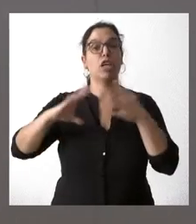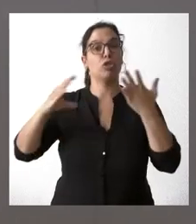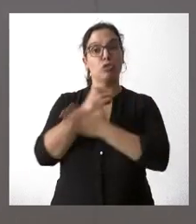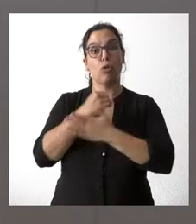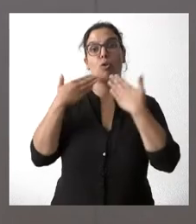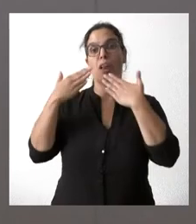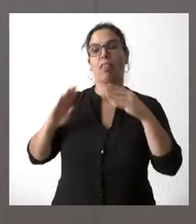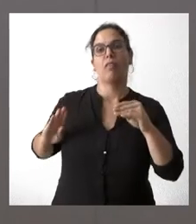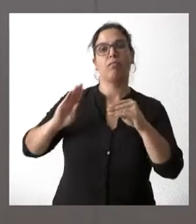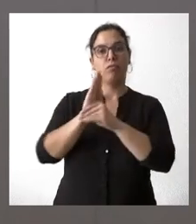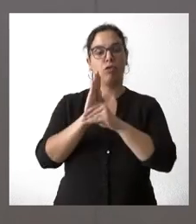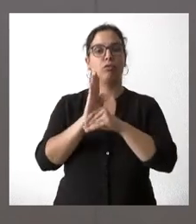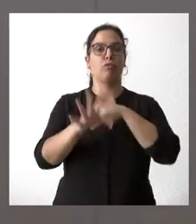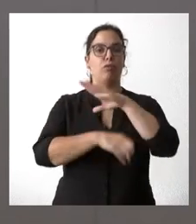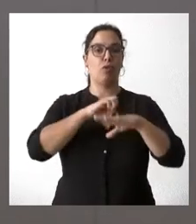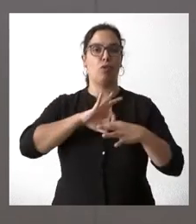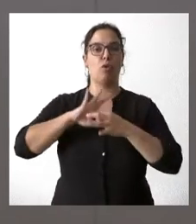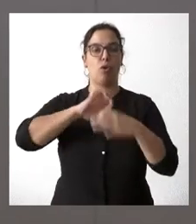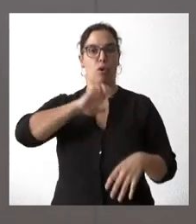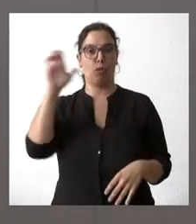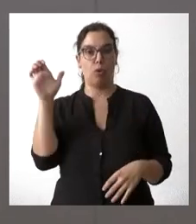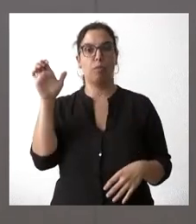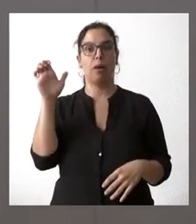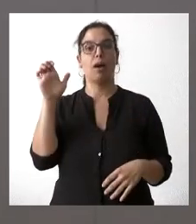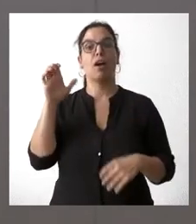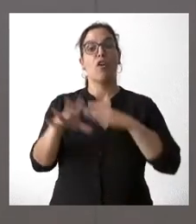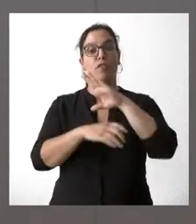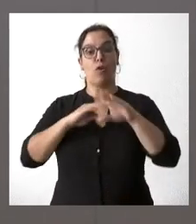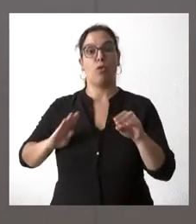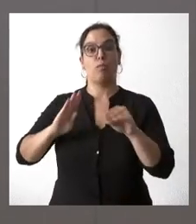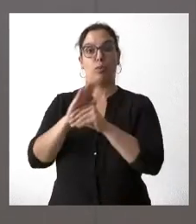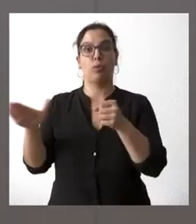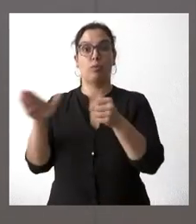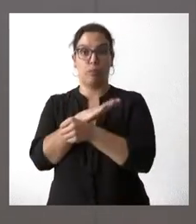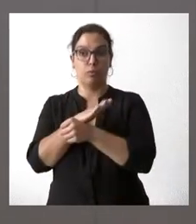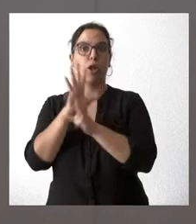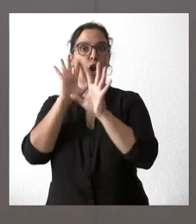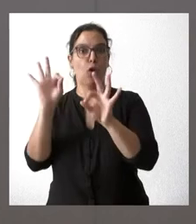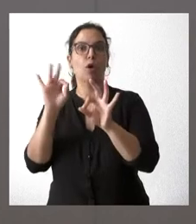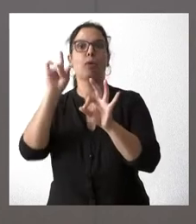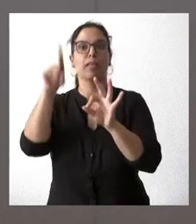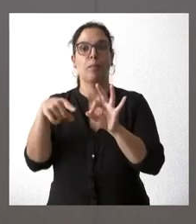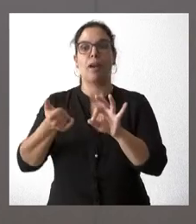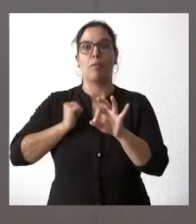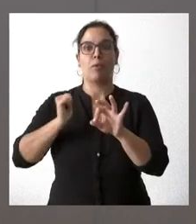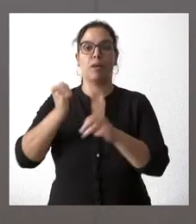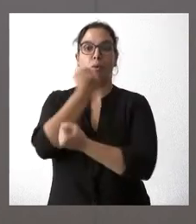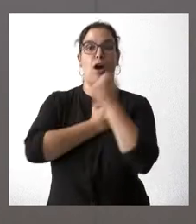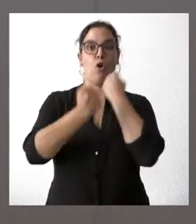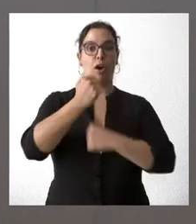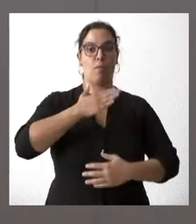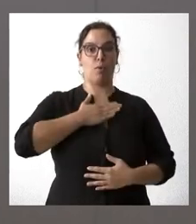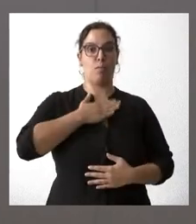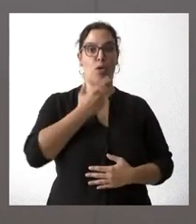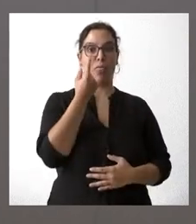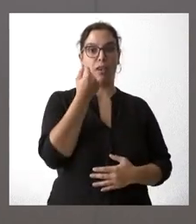europeos. Lógicamente, el fondo financia el equipo, pero, aparte de eso, habrá una financiación propia de la Junta de Castilla y León para las obras en los hospitales